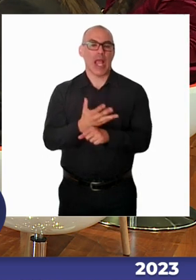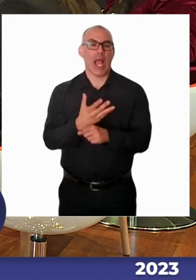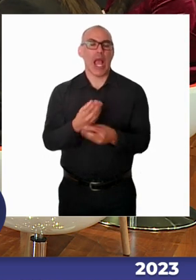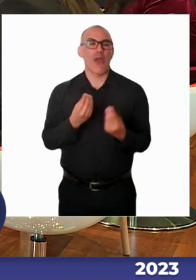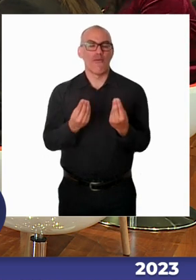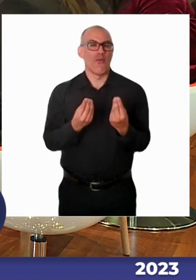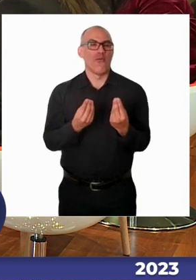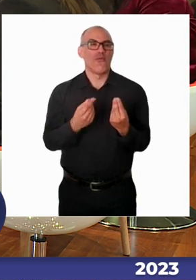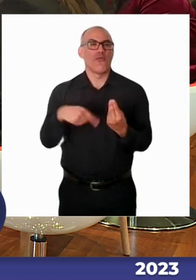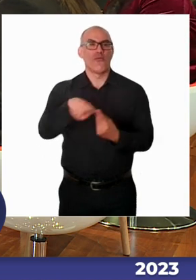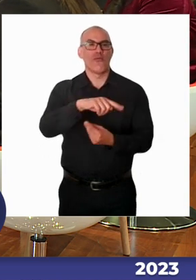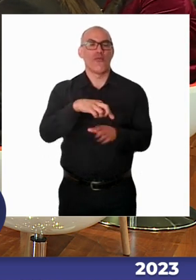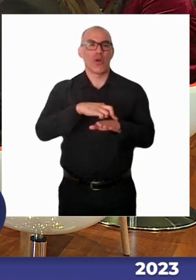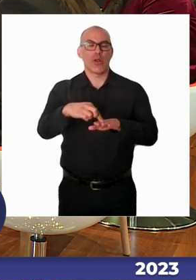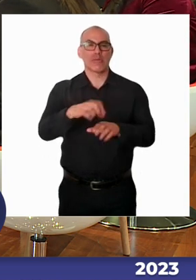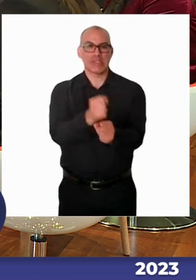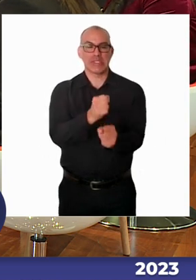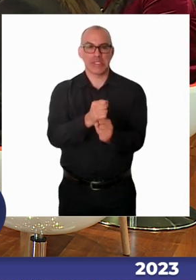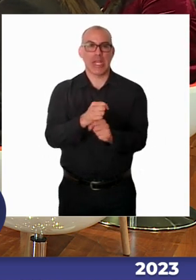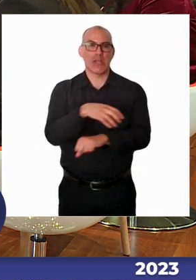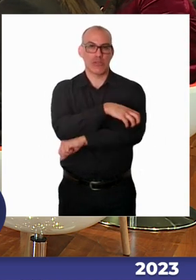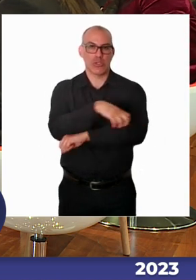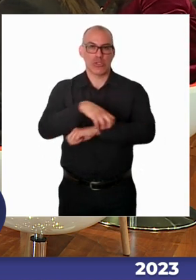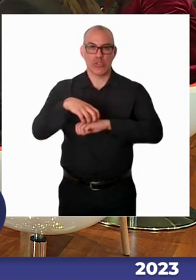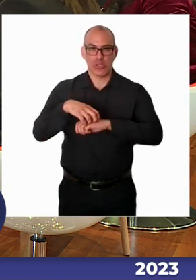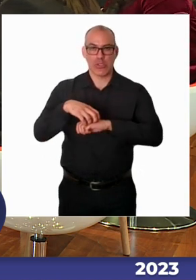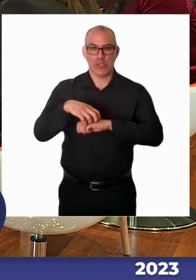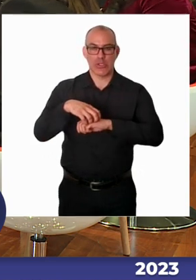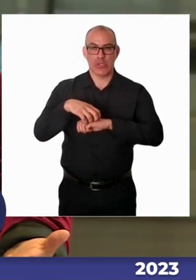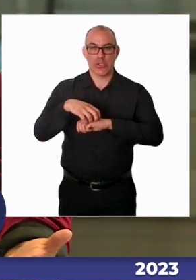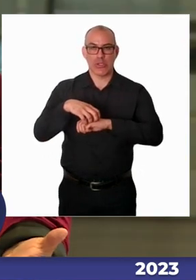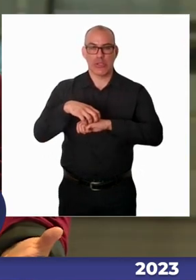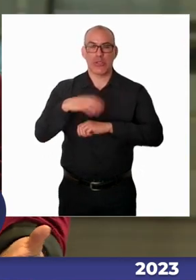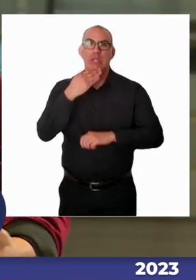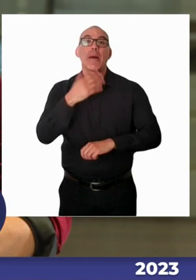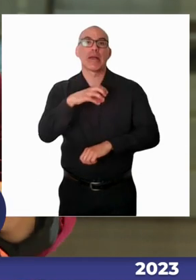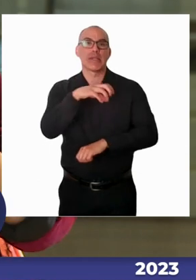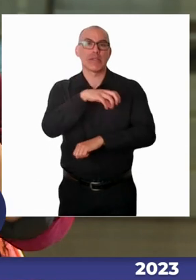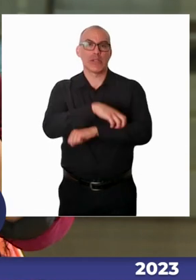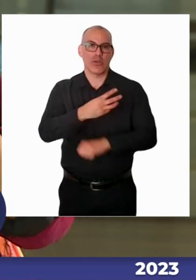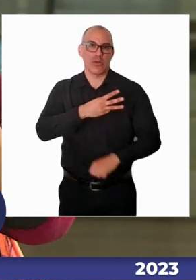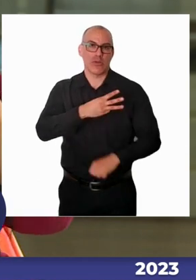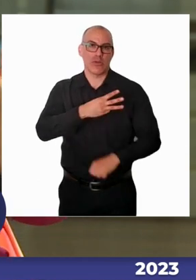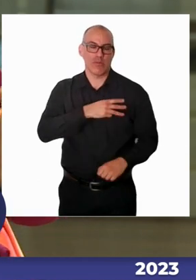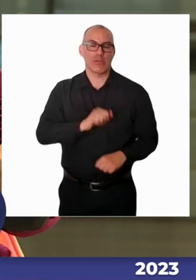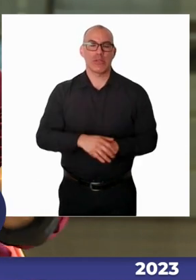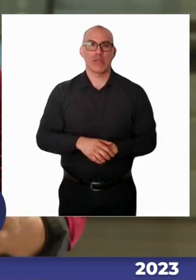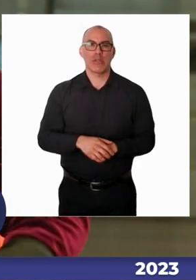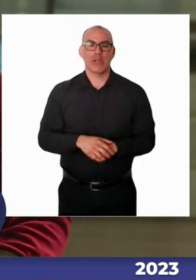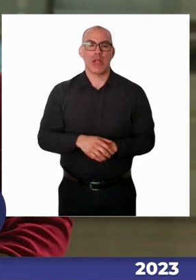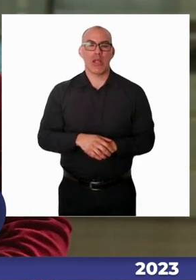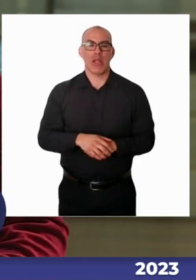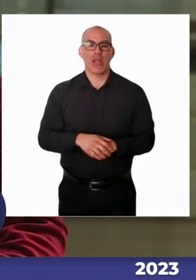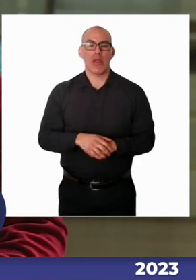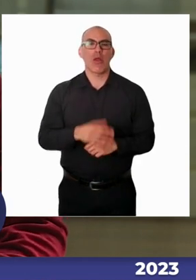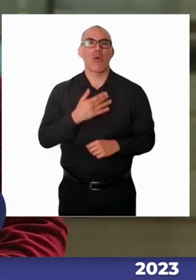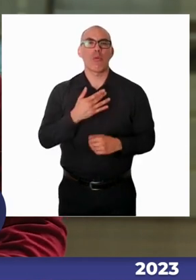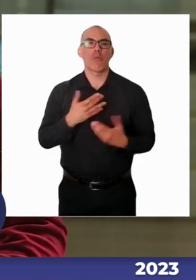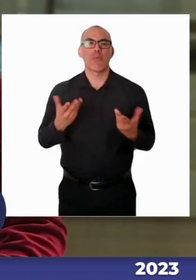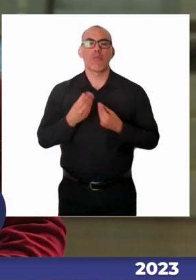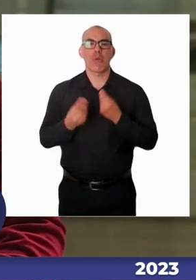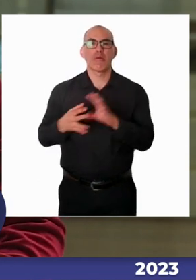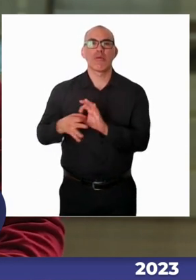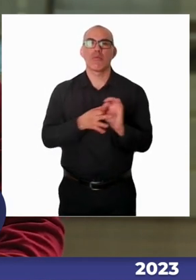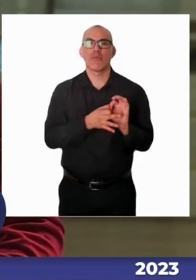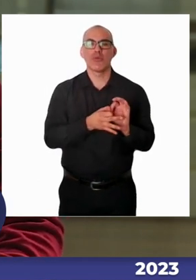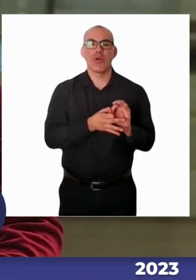cantidad de niños, por ejemplo. Las debilidades son básicamente lo que hablaba la diputada,